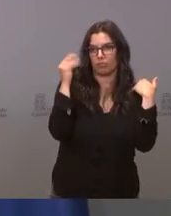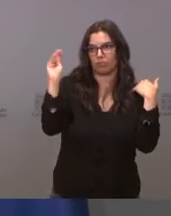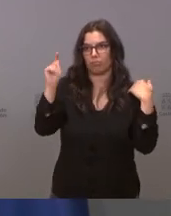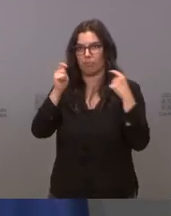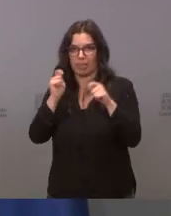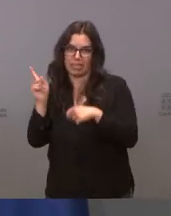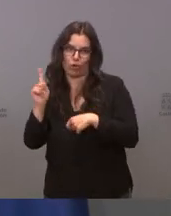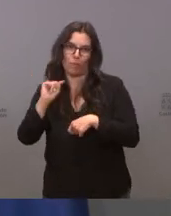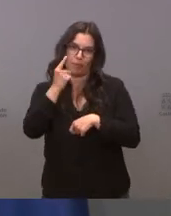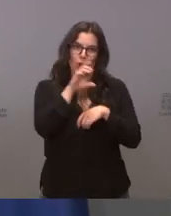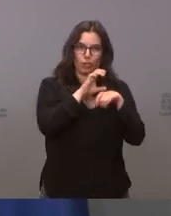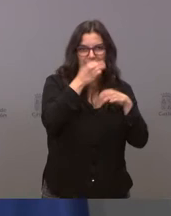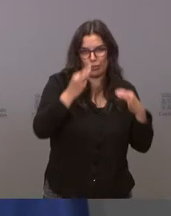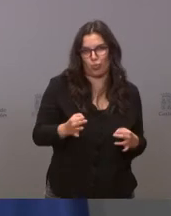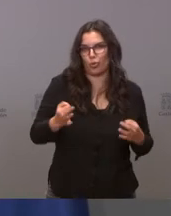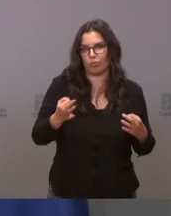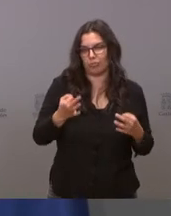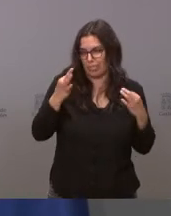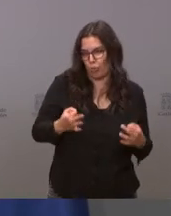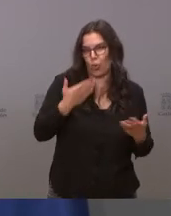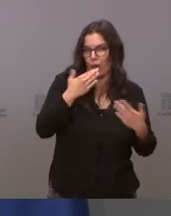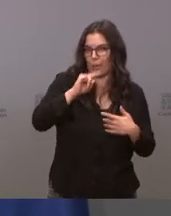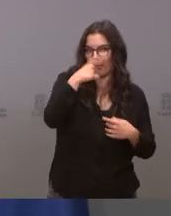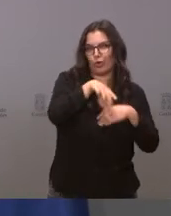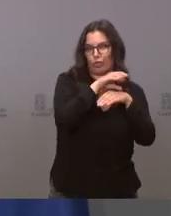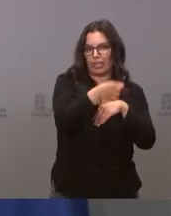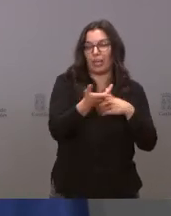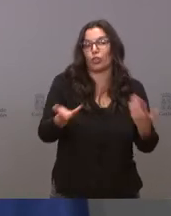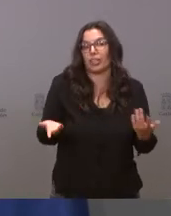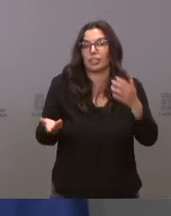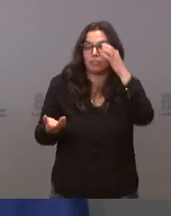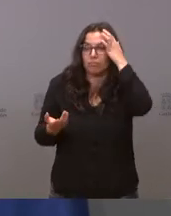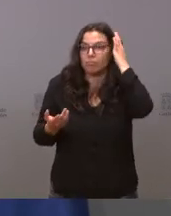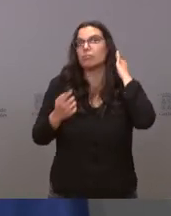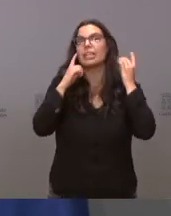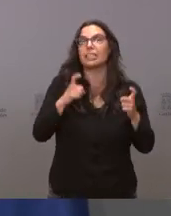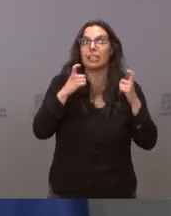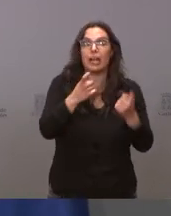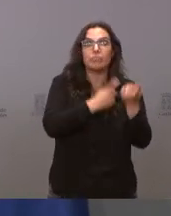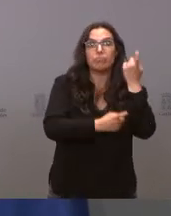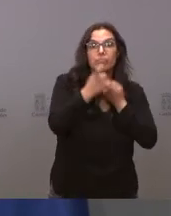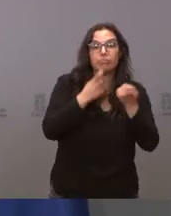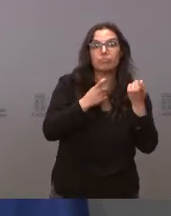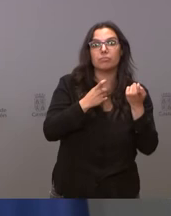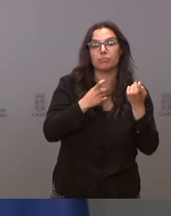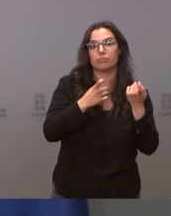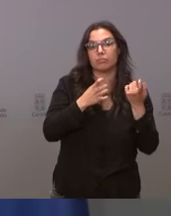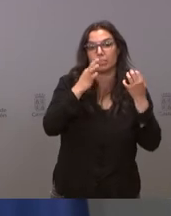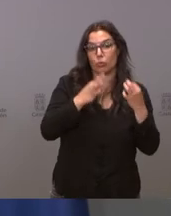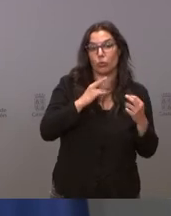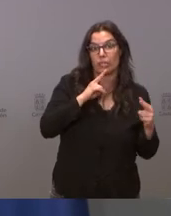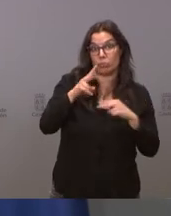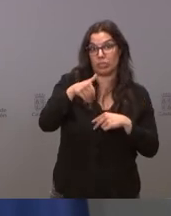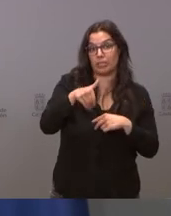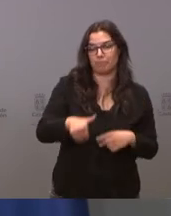casi seguro que habrá sido así en ese caso intentaremos corroborarlo y seguro que tendrá una respuesta